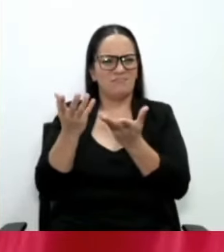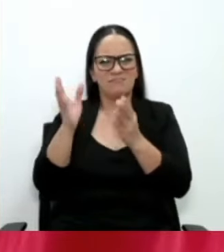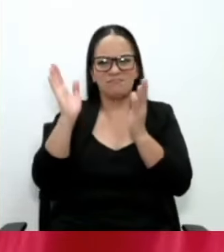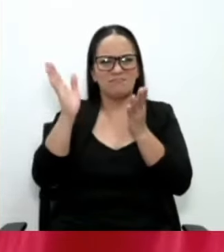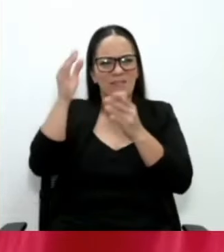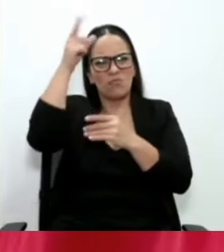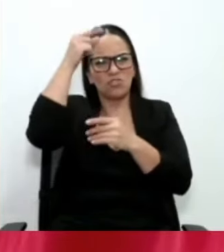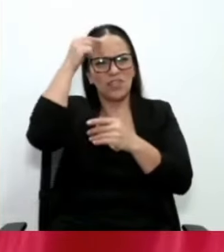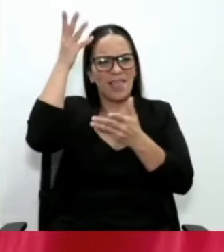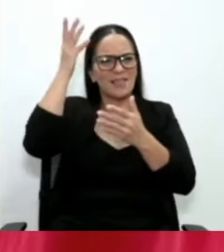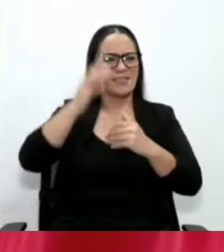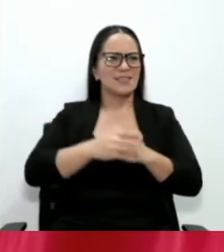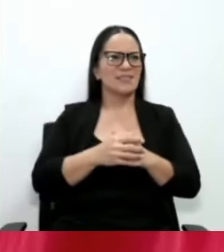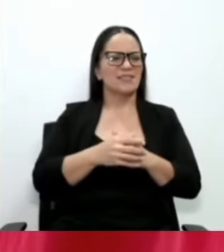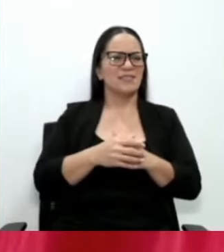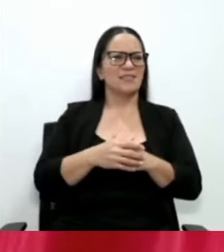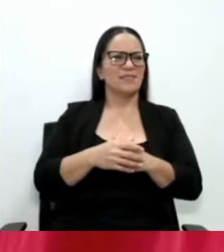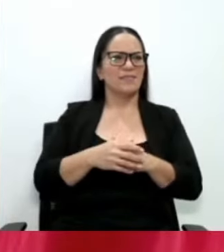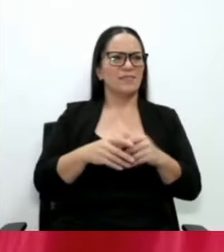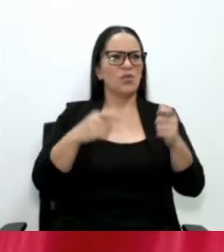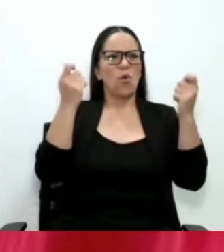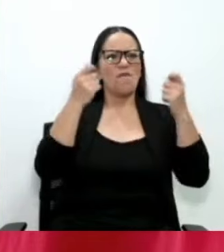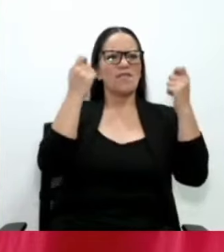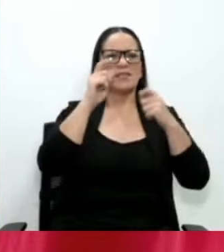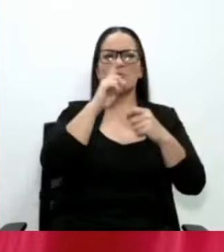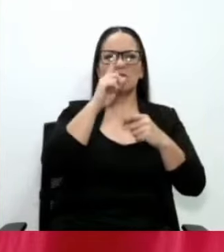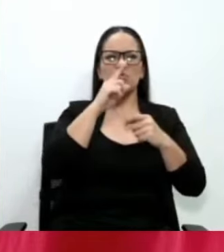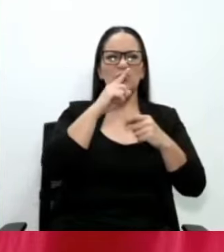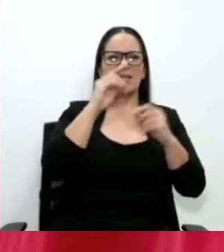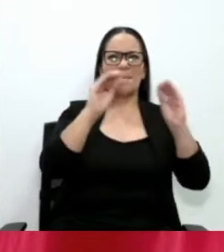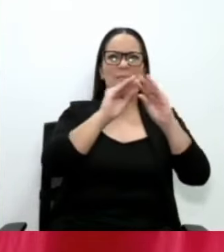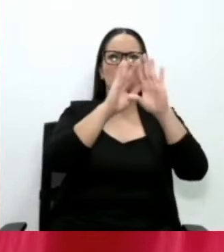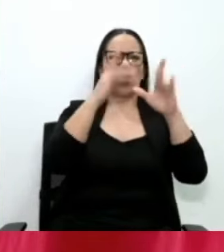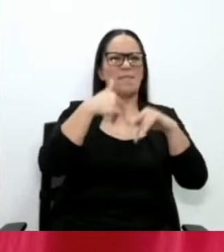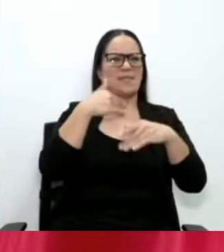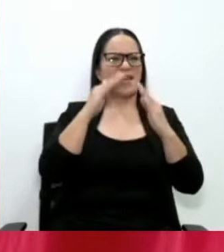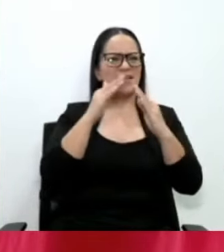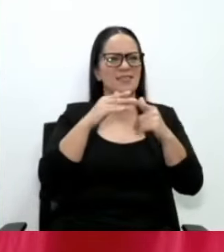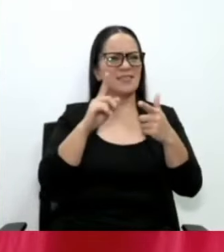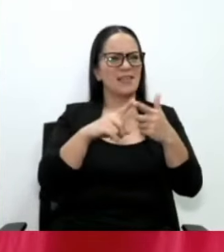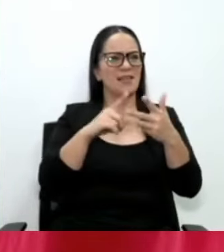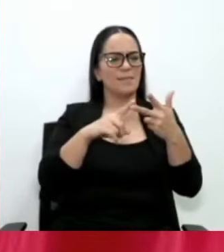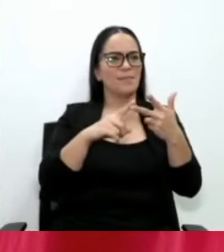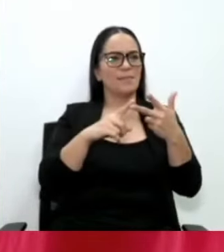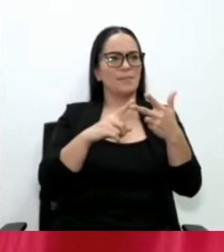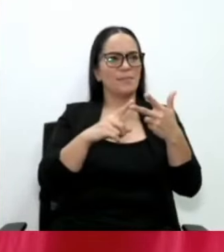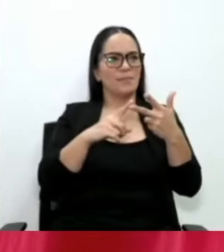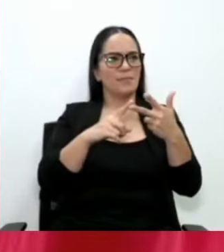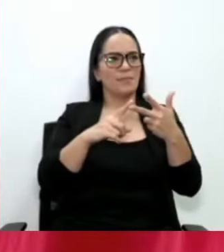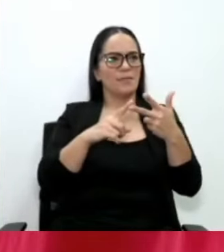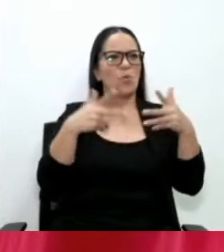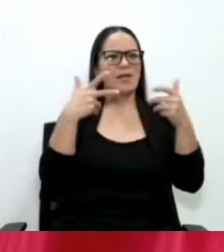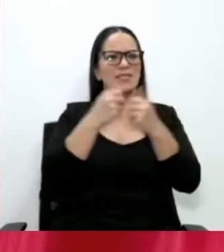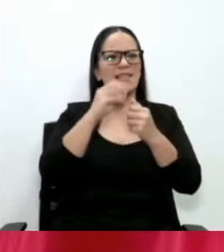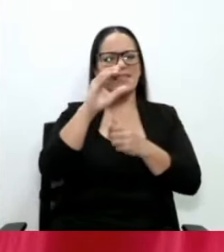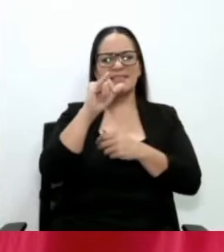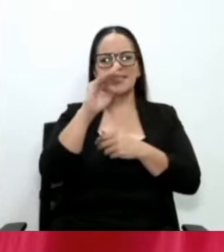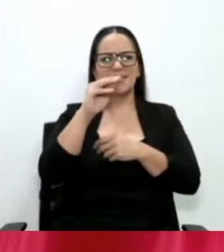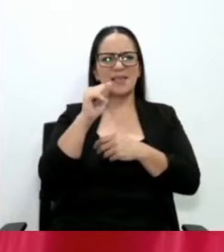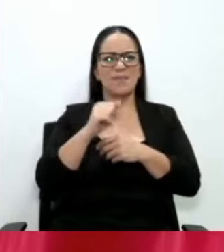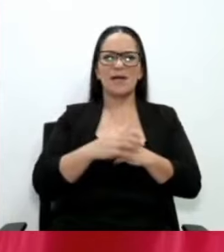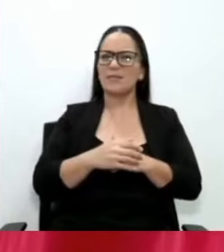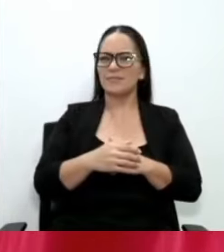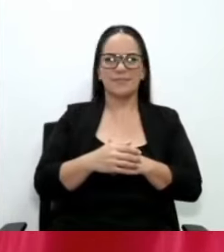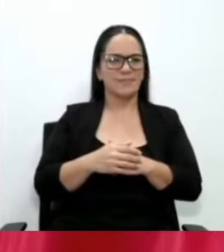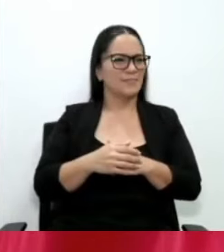O las fiestas de prostitutas en mi casa en la madrugada. O el accidente en el CIMA. Vean, don Danilo, hay alguien